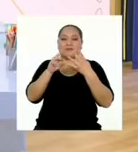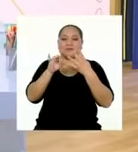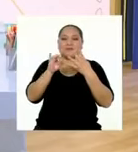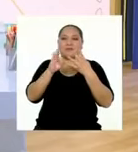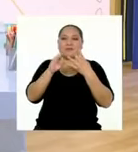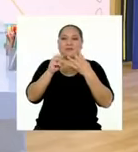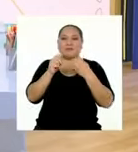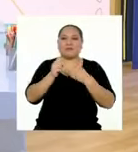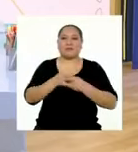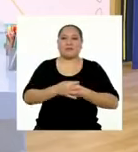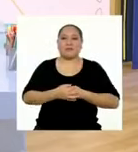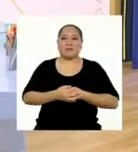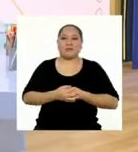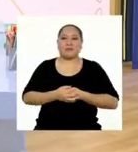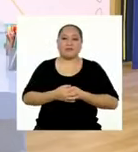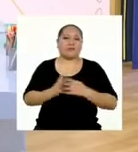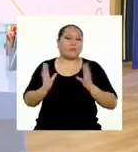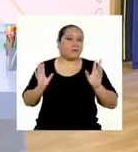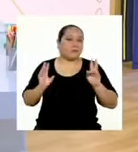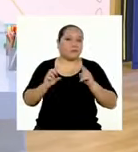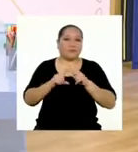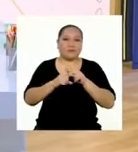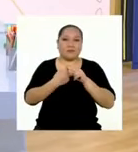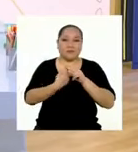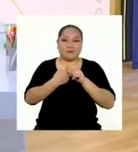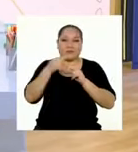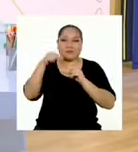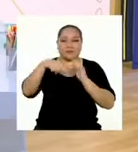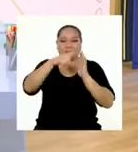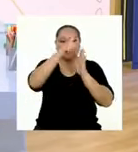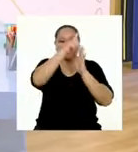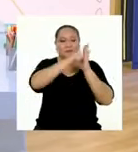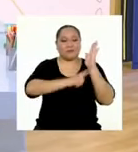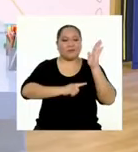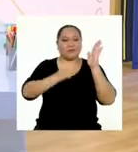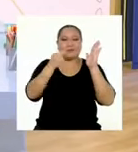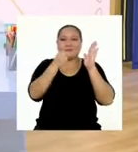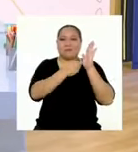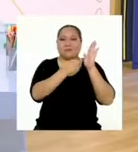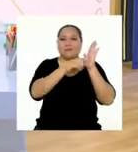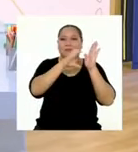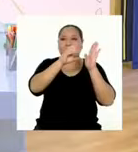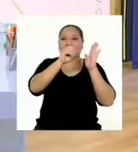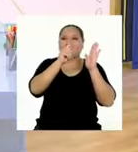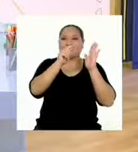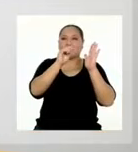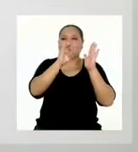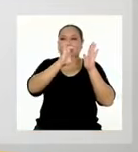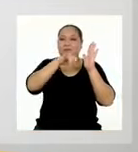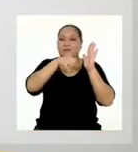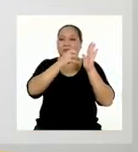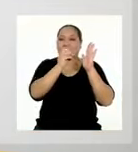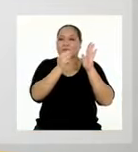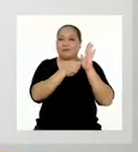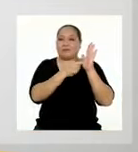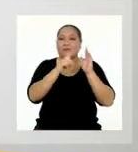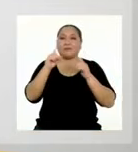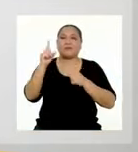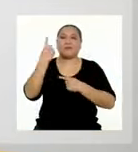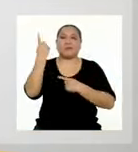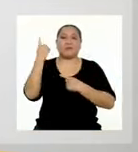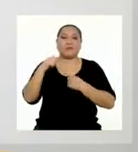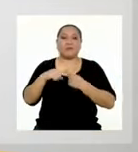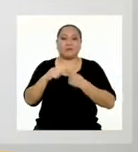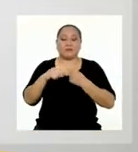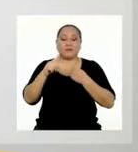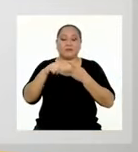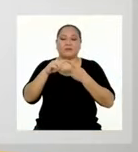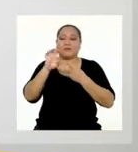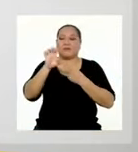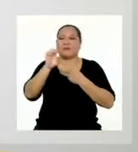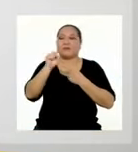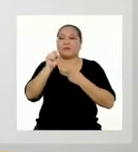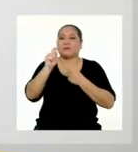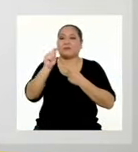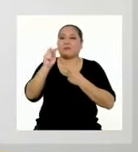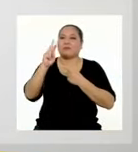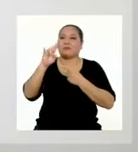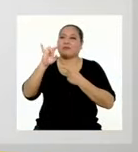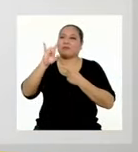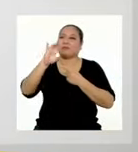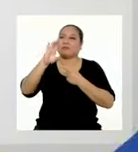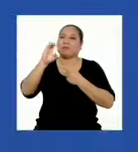Ok, entonces empecemos con esta lista de cotejo. Primer punto, la estructura.